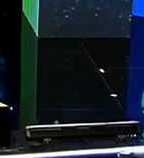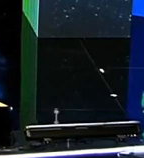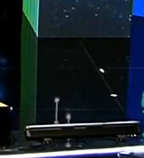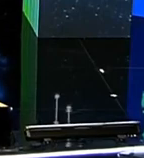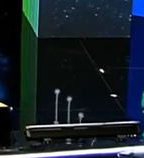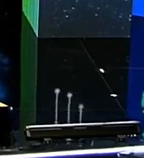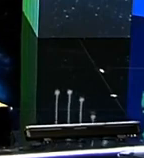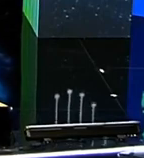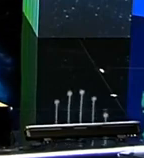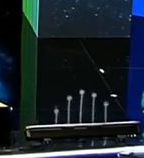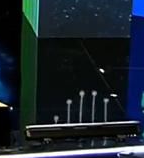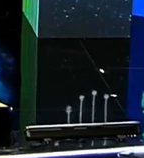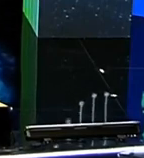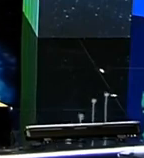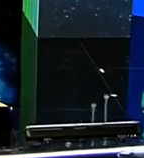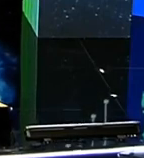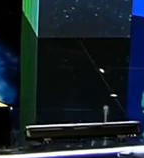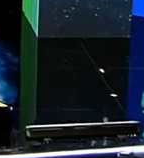¿Ahora sí?